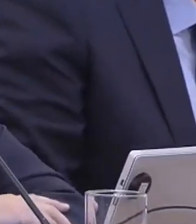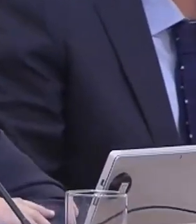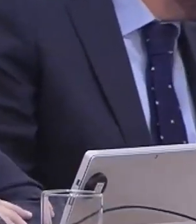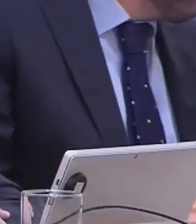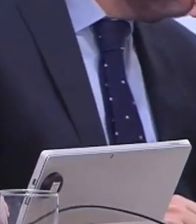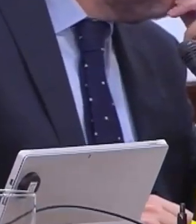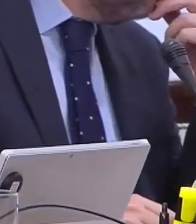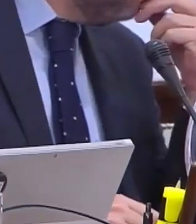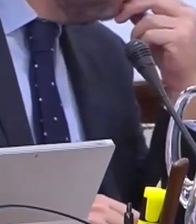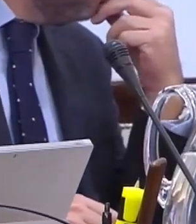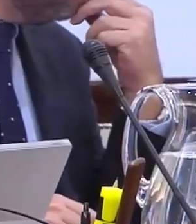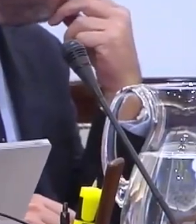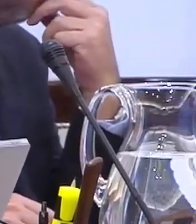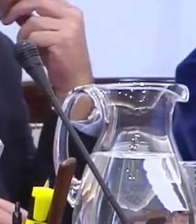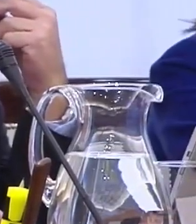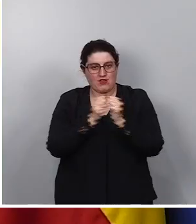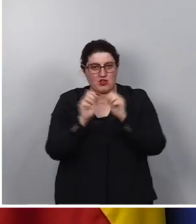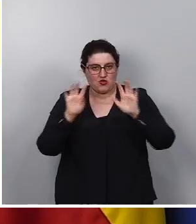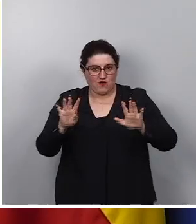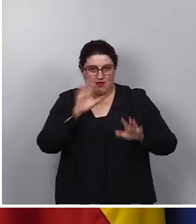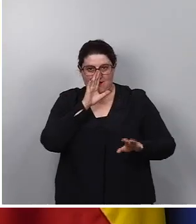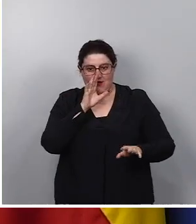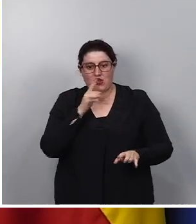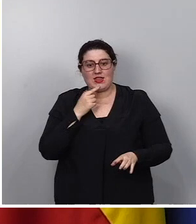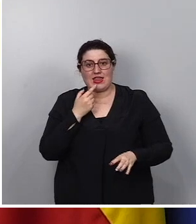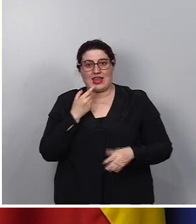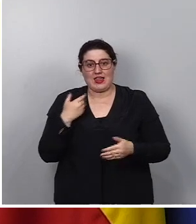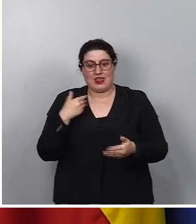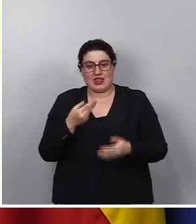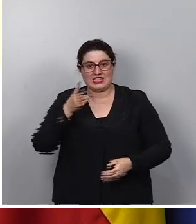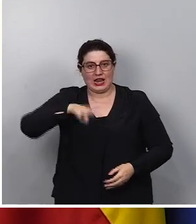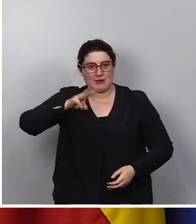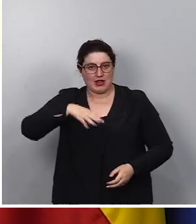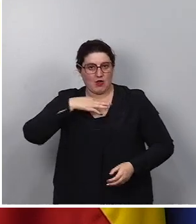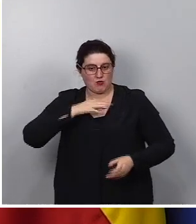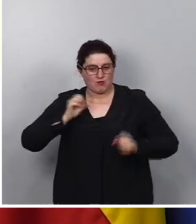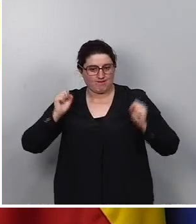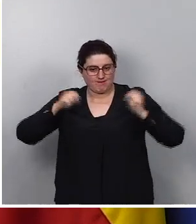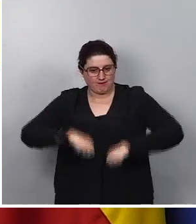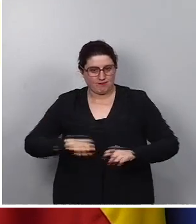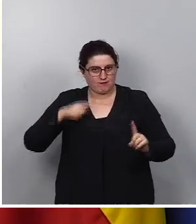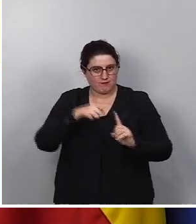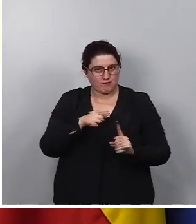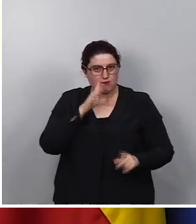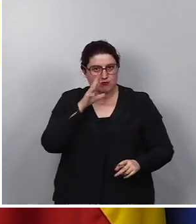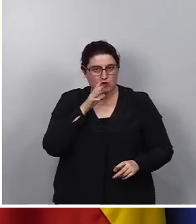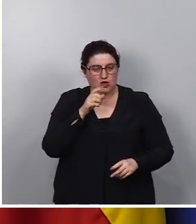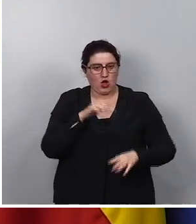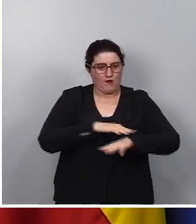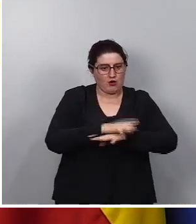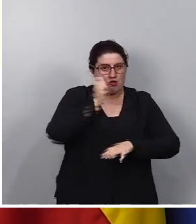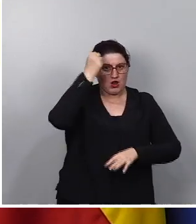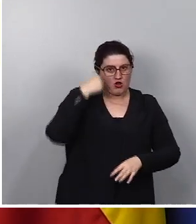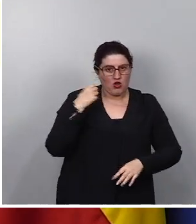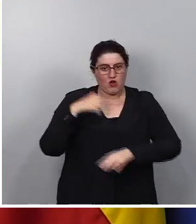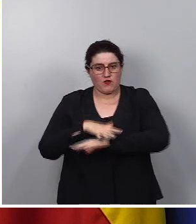febrero, y se establecía entonces un tiempo de tres meses para intentar llegar a acuerdo ante las importantes diferencias entre el Gobierno de Aragón